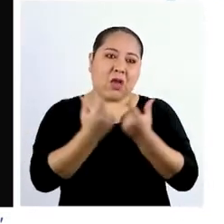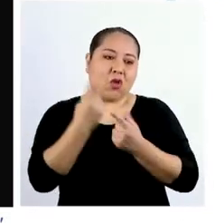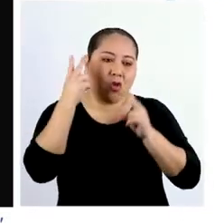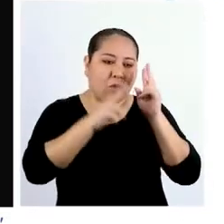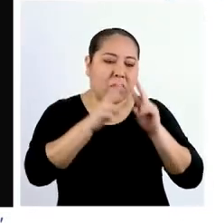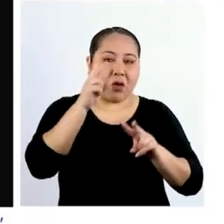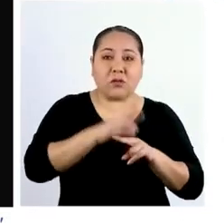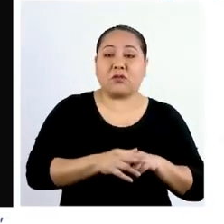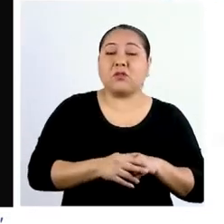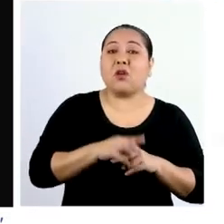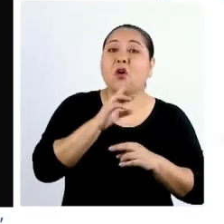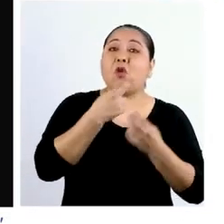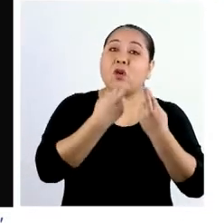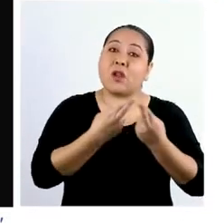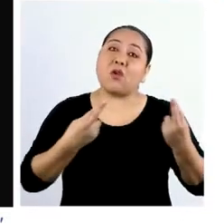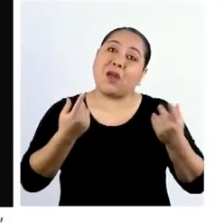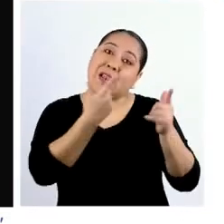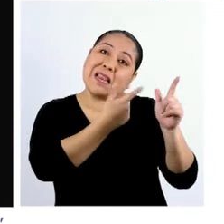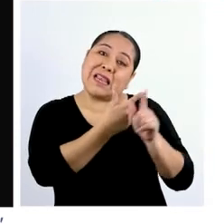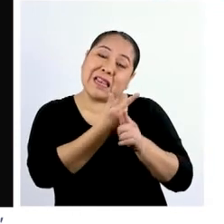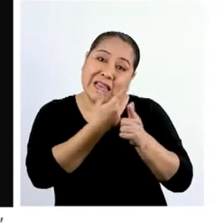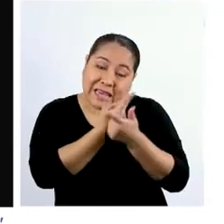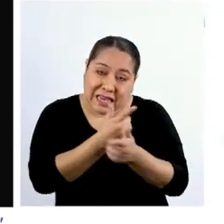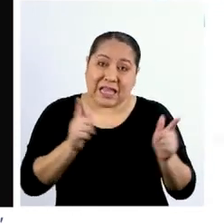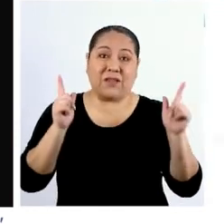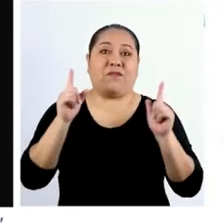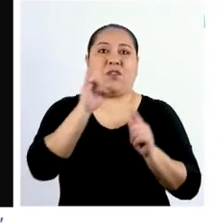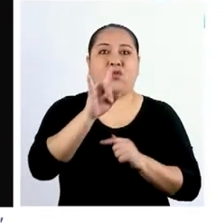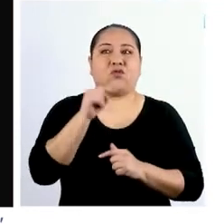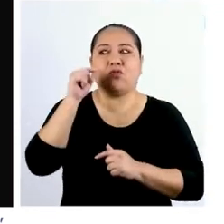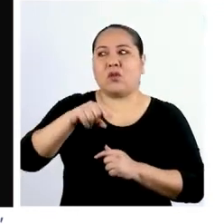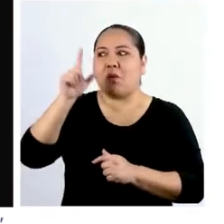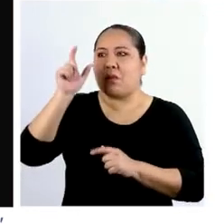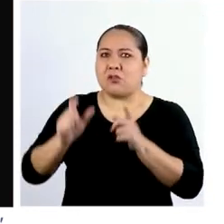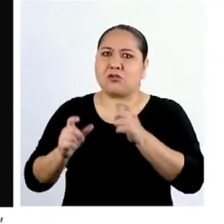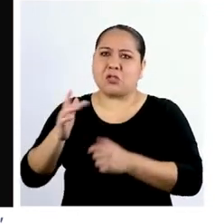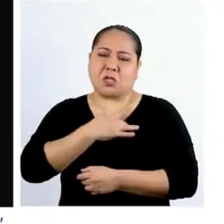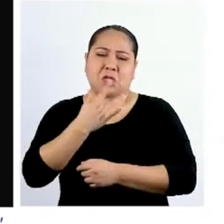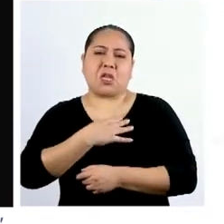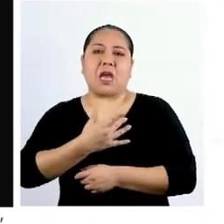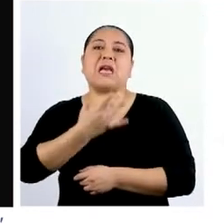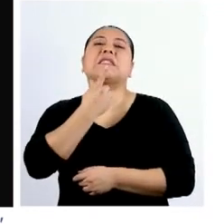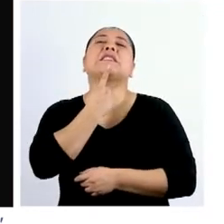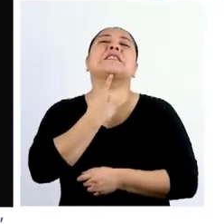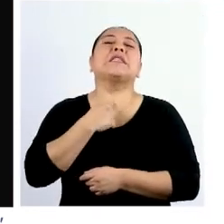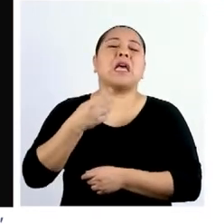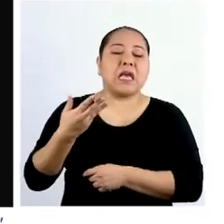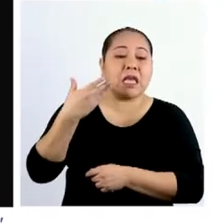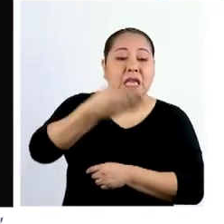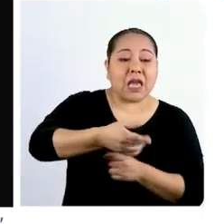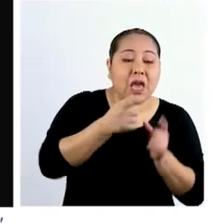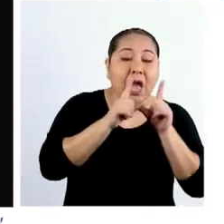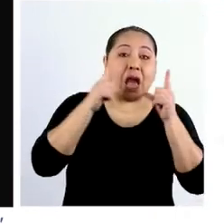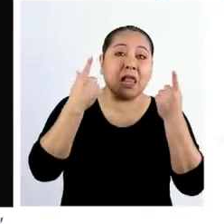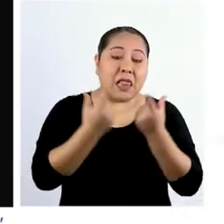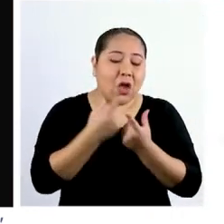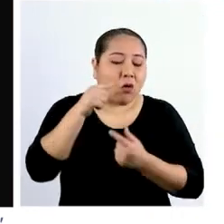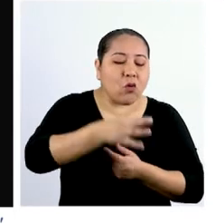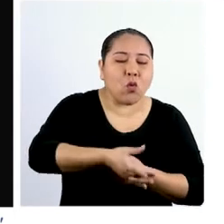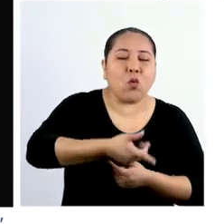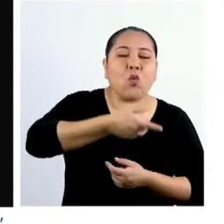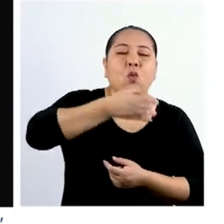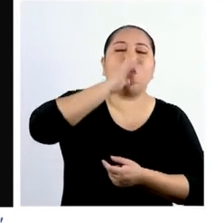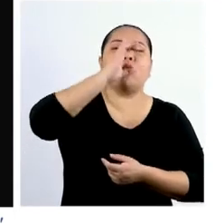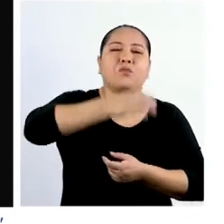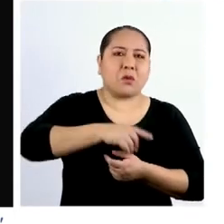veían como un recurso de libre uso. Si alguien de ese entonces sentía sed, podía ir directamente al lago a beber de él